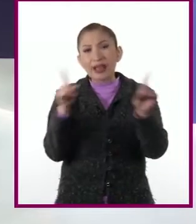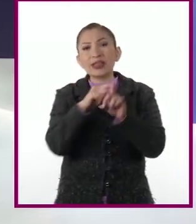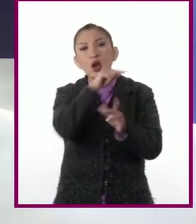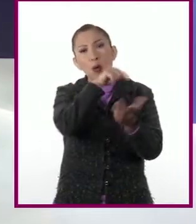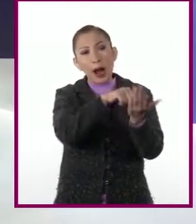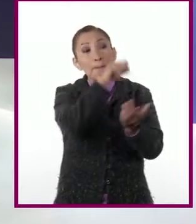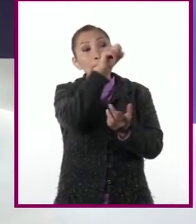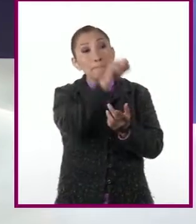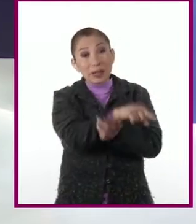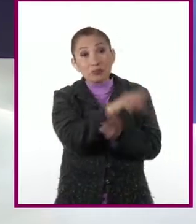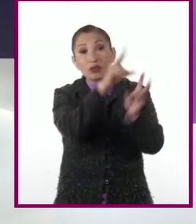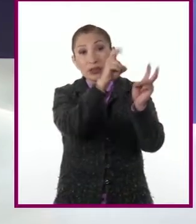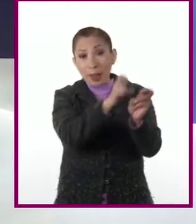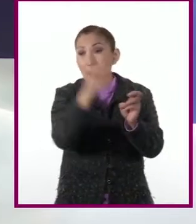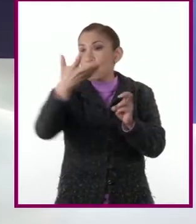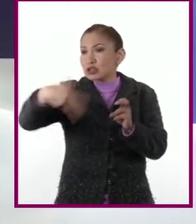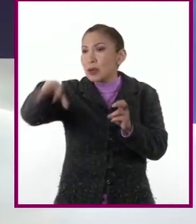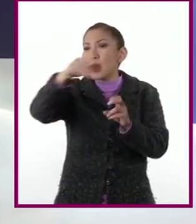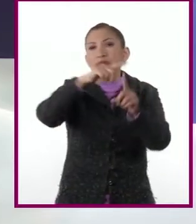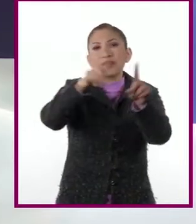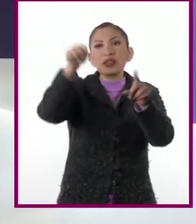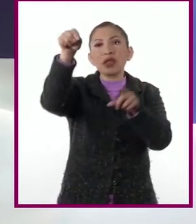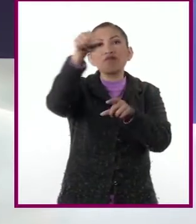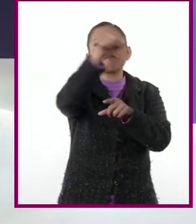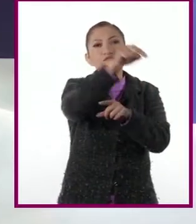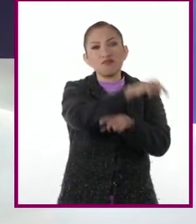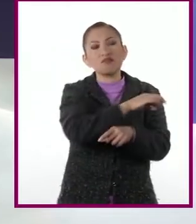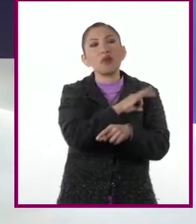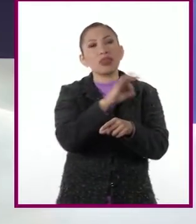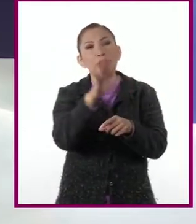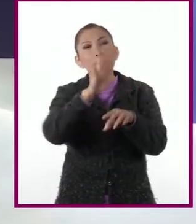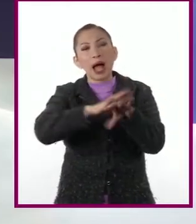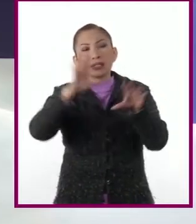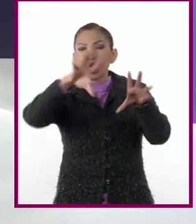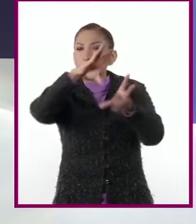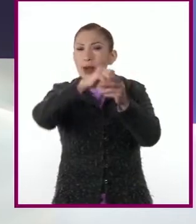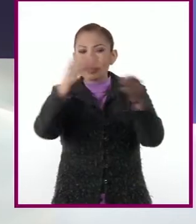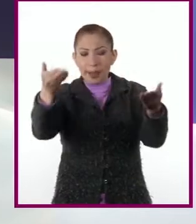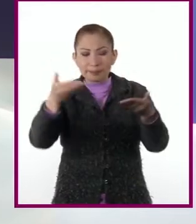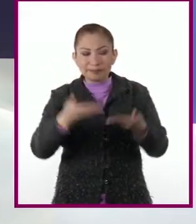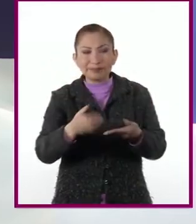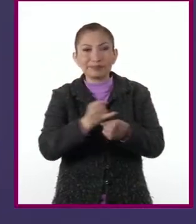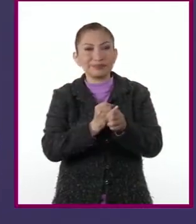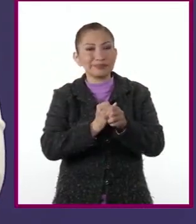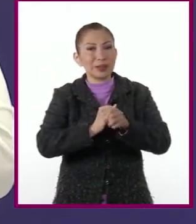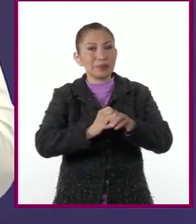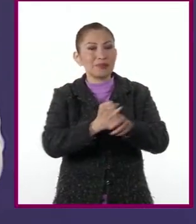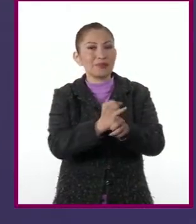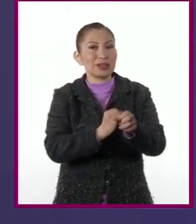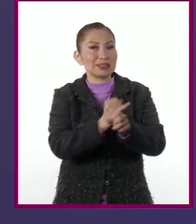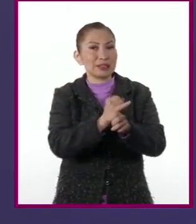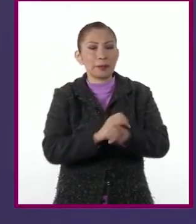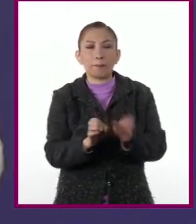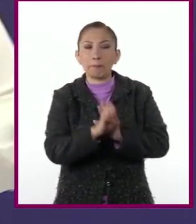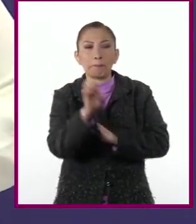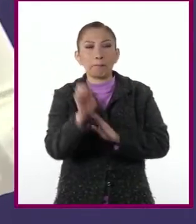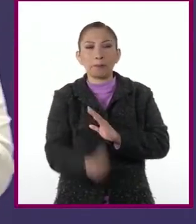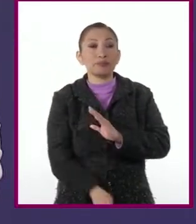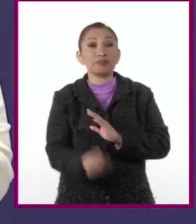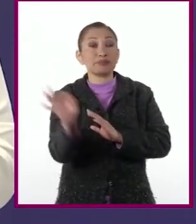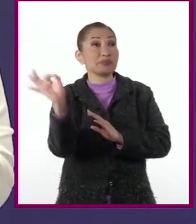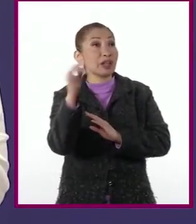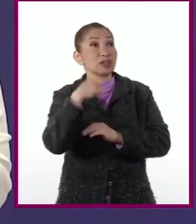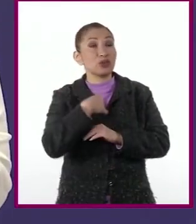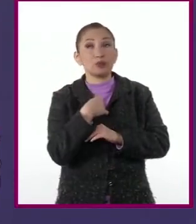lugares donde podemos hacerlo y de ese modo poder hacer más completa nuestra investigación. Por ejemplo, si